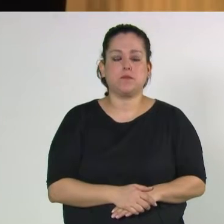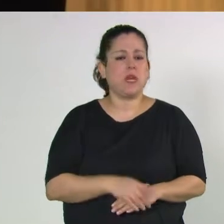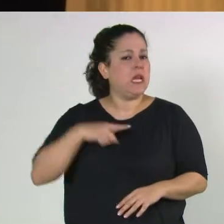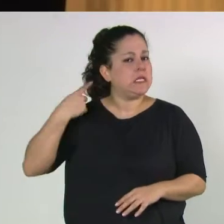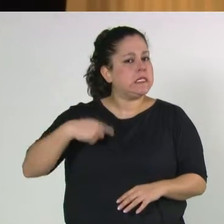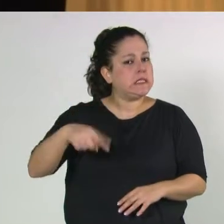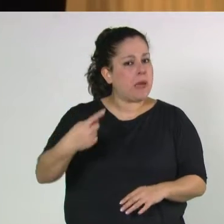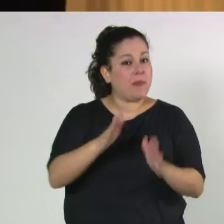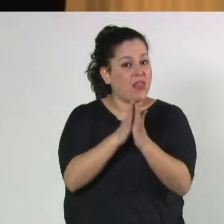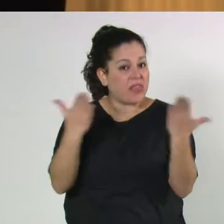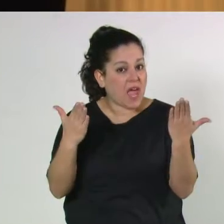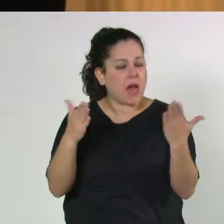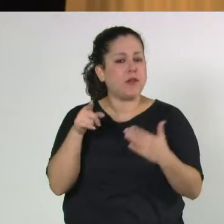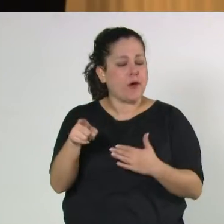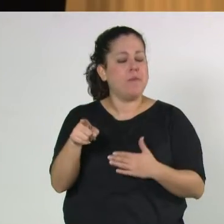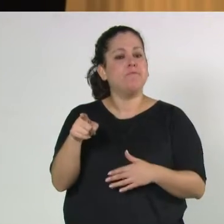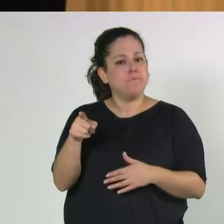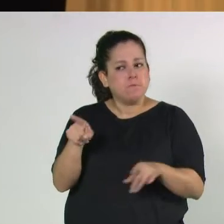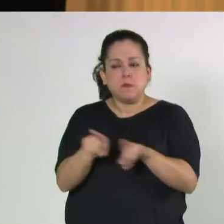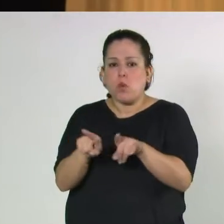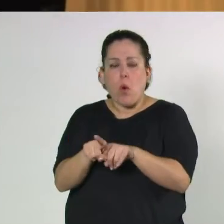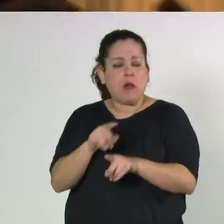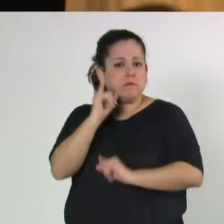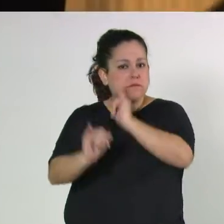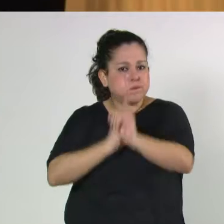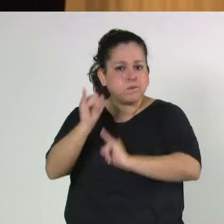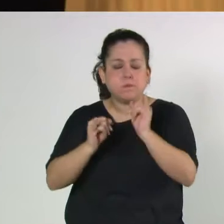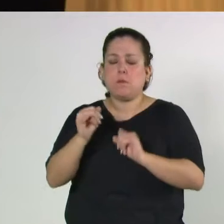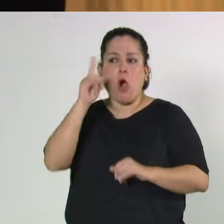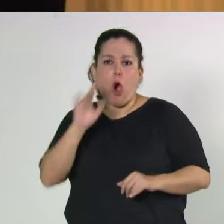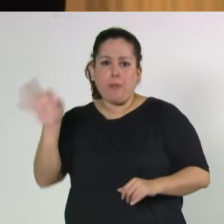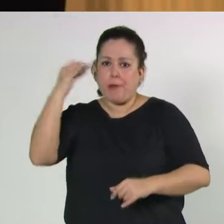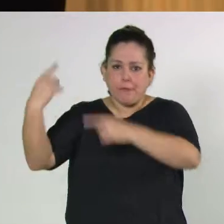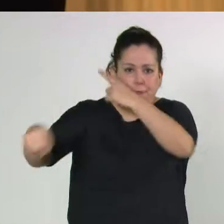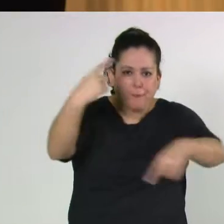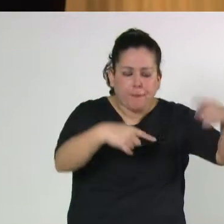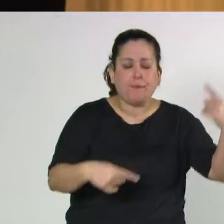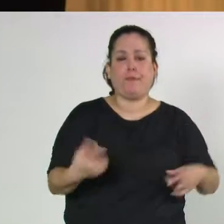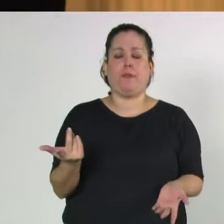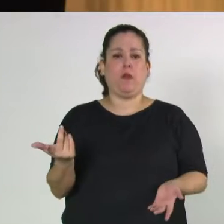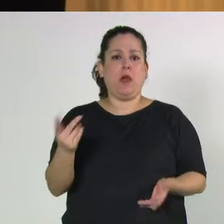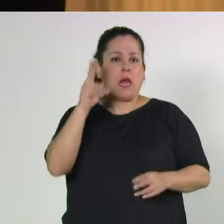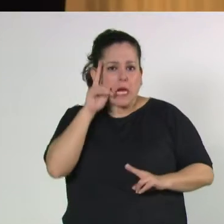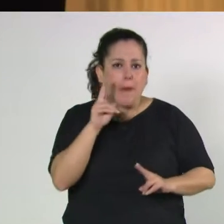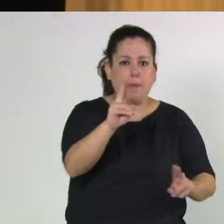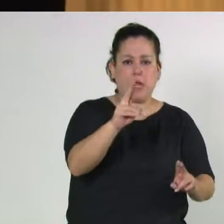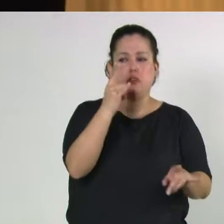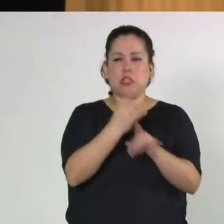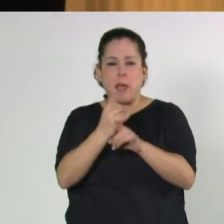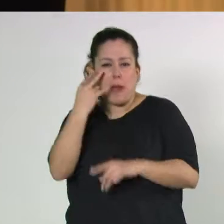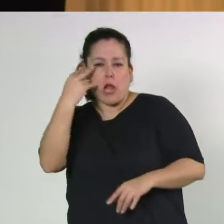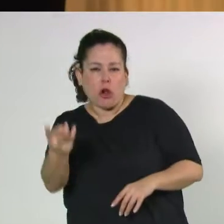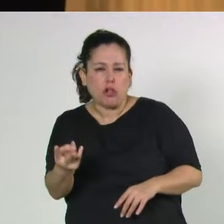ha sido un diario que ha desplegado su actividad con pluralismo, con diversidad, con respeto, con reconocimiento